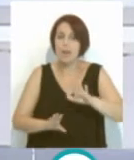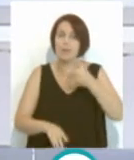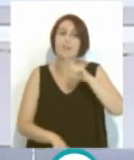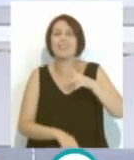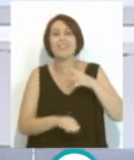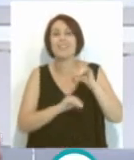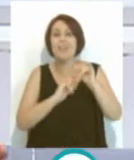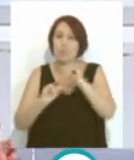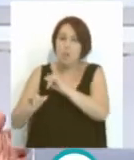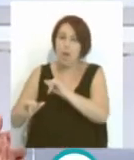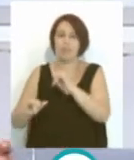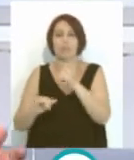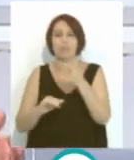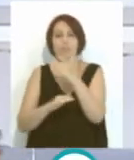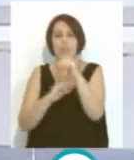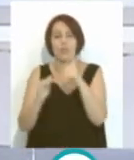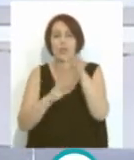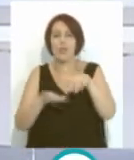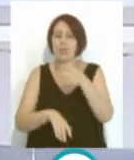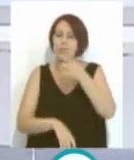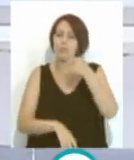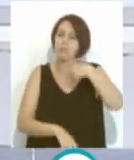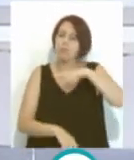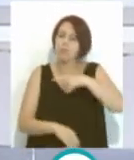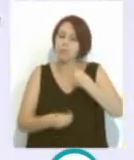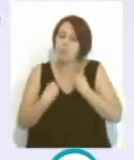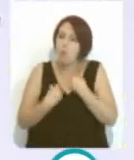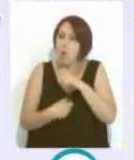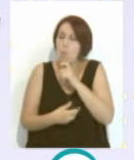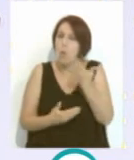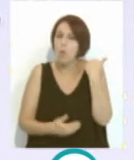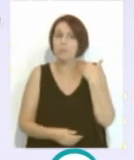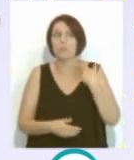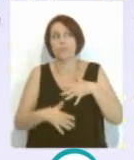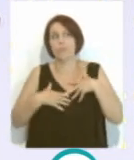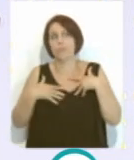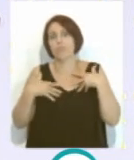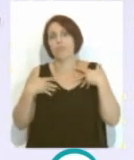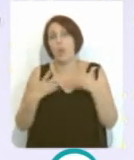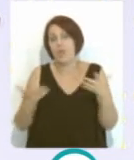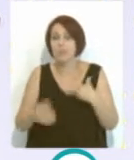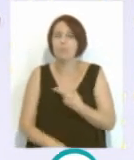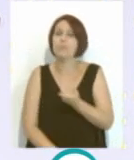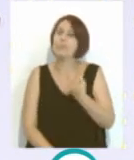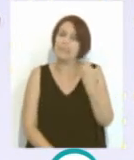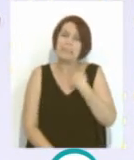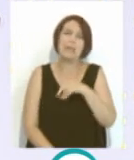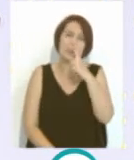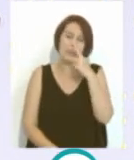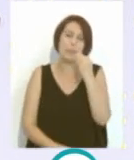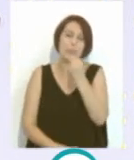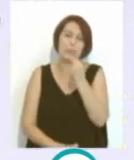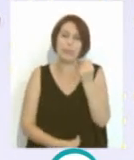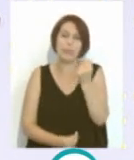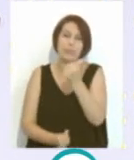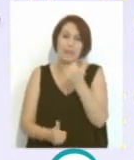disfrutar del ascenso del Cádiz. ¿Cómo lo vivieron ustedes? Pues la verdad que fue una alegría inmensa. O ya se veía cómo